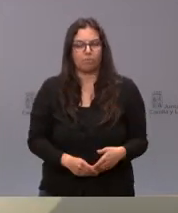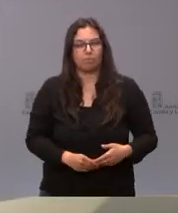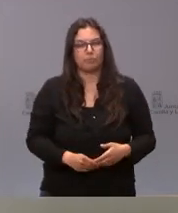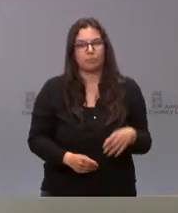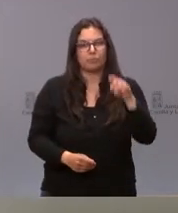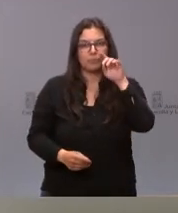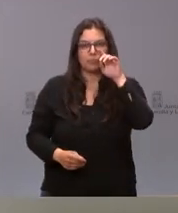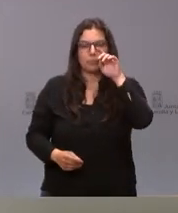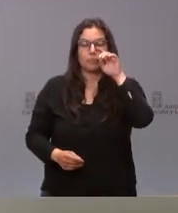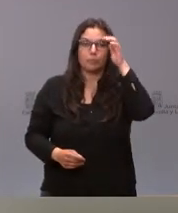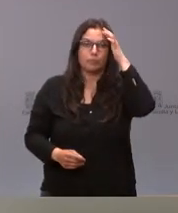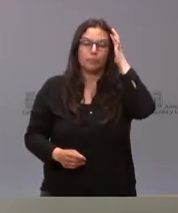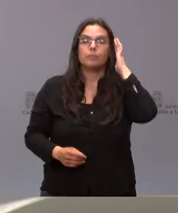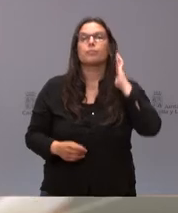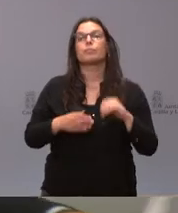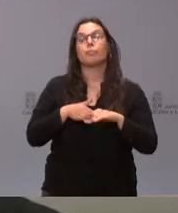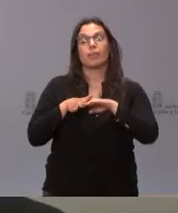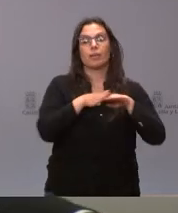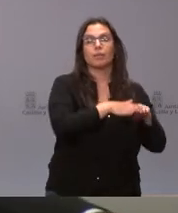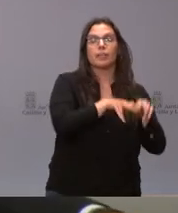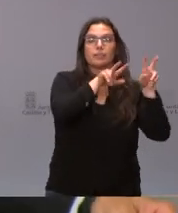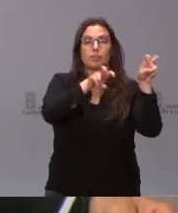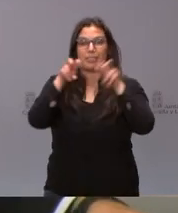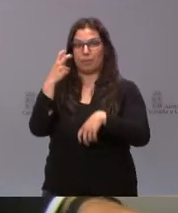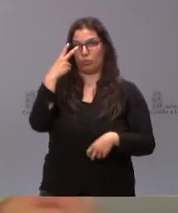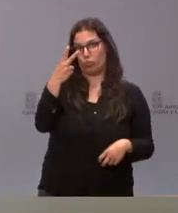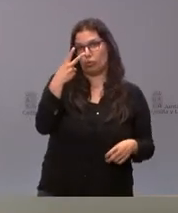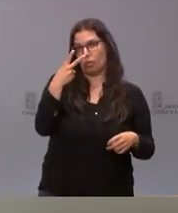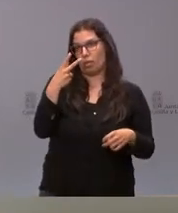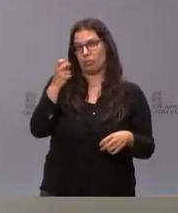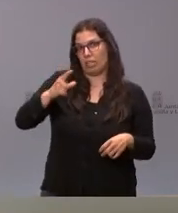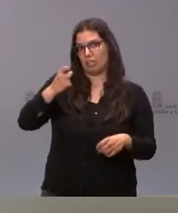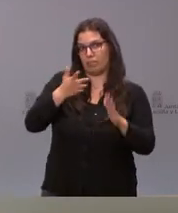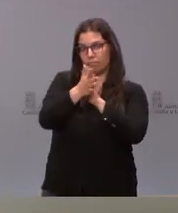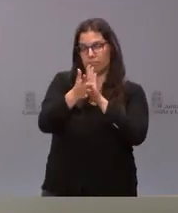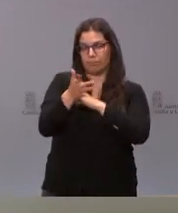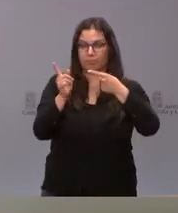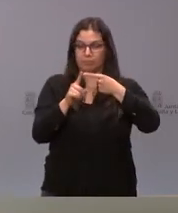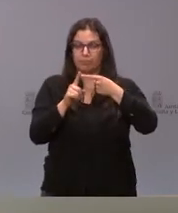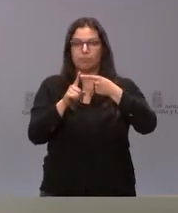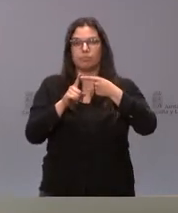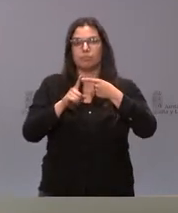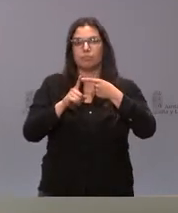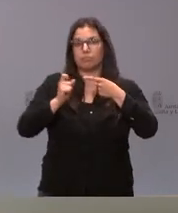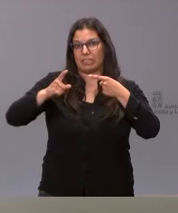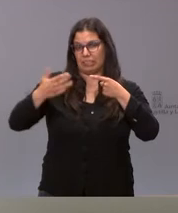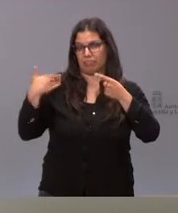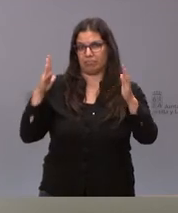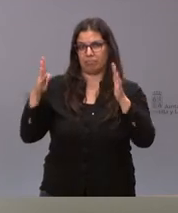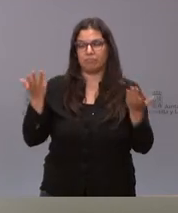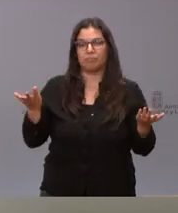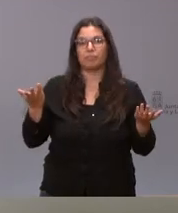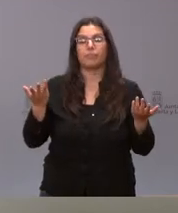Y ya por terminar dos cuestiones que venimos apuntando una de ellas con carácter habitual en los últimos tiempos